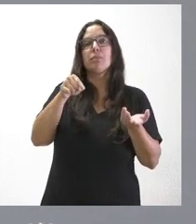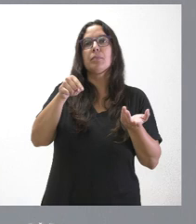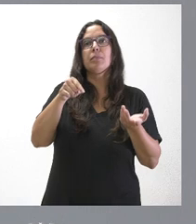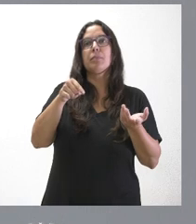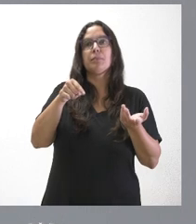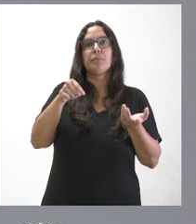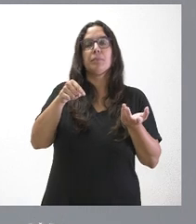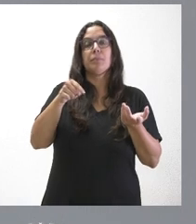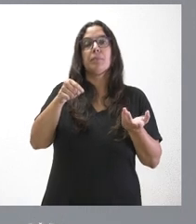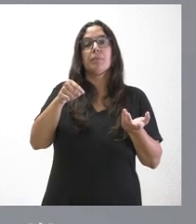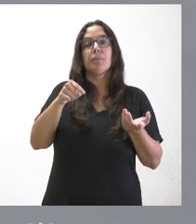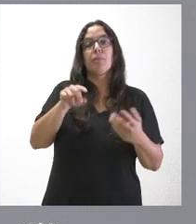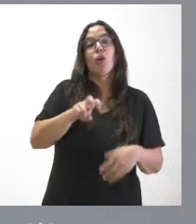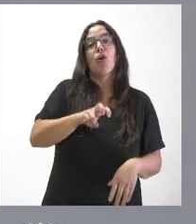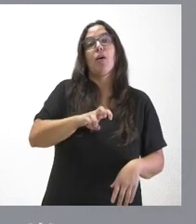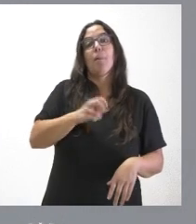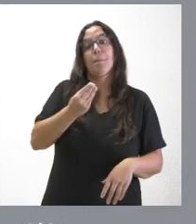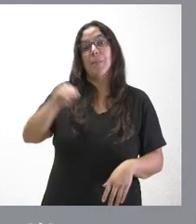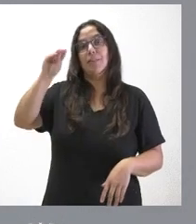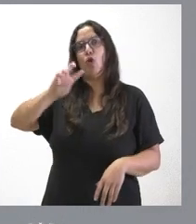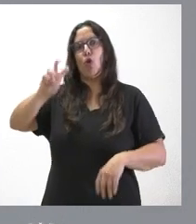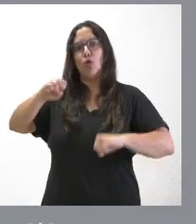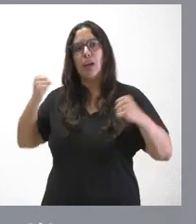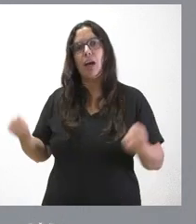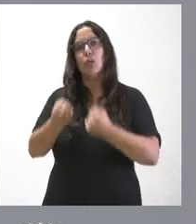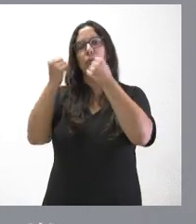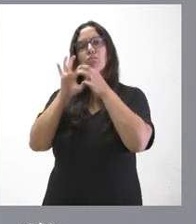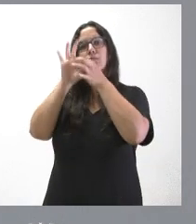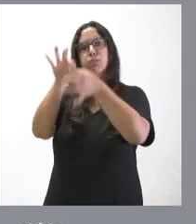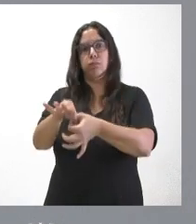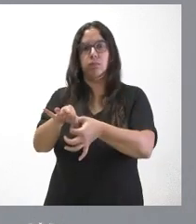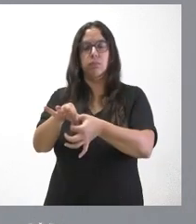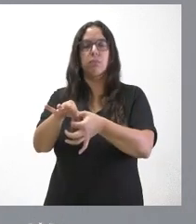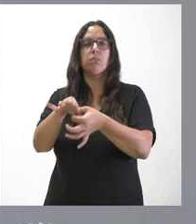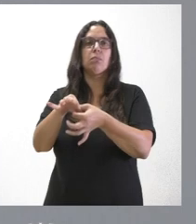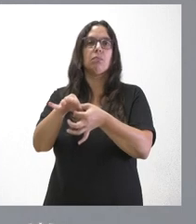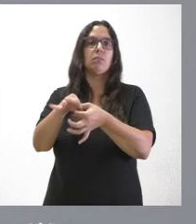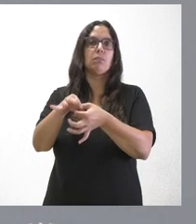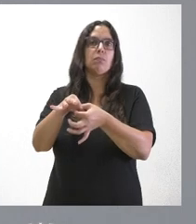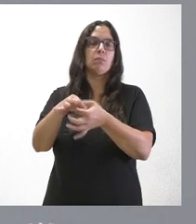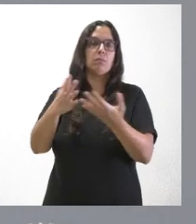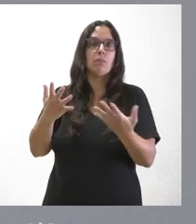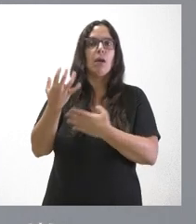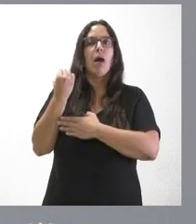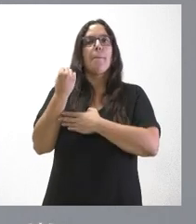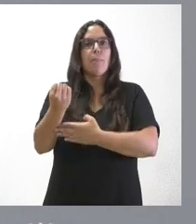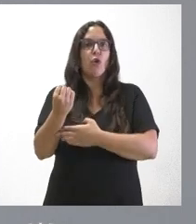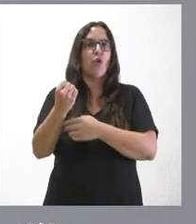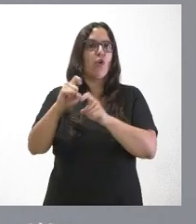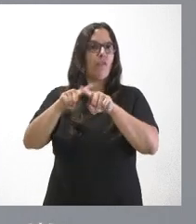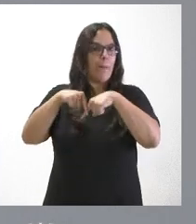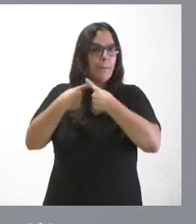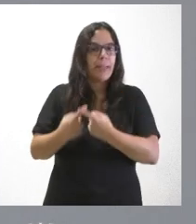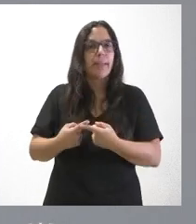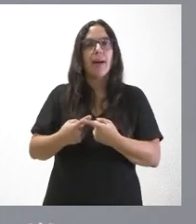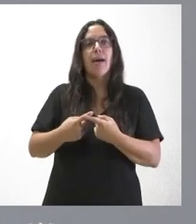lógicamente, a otras actuaciones vinculadas al apoyo a las familias